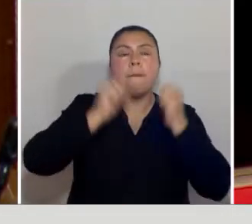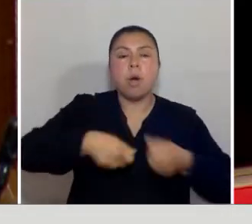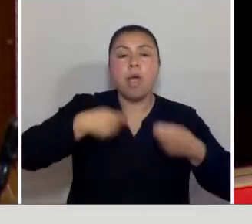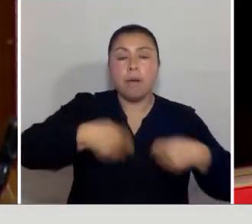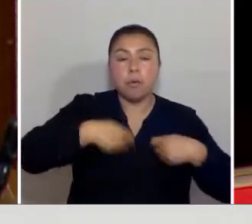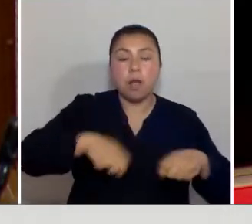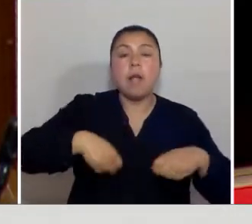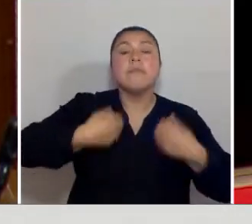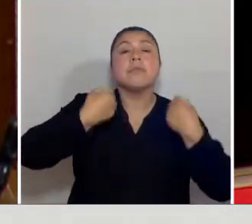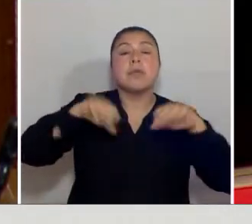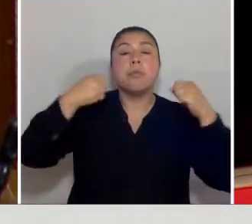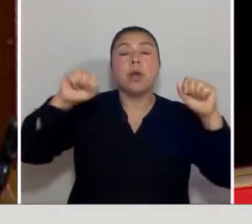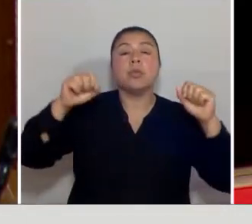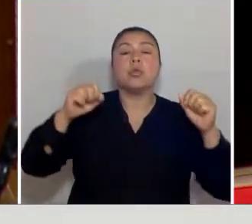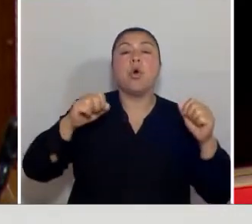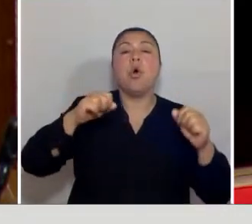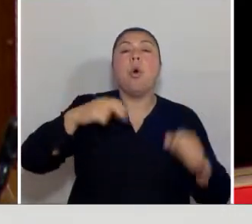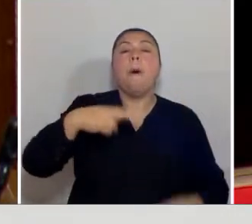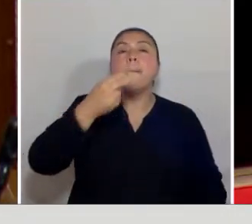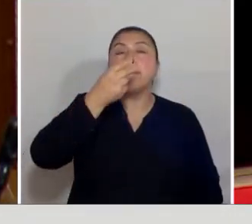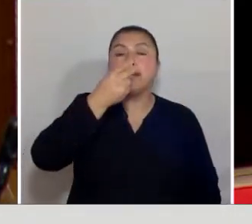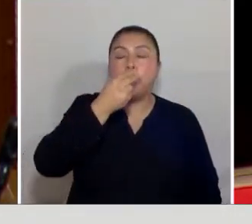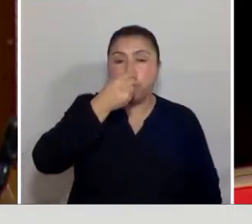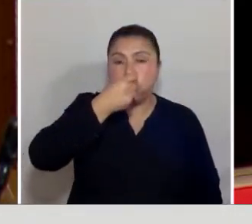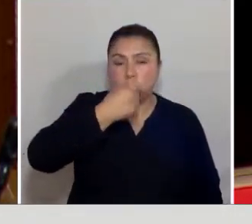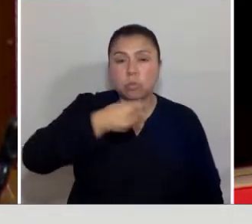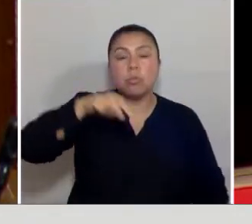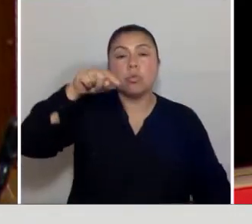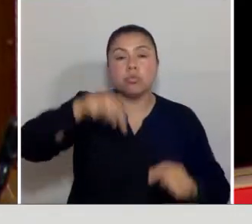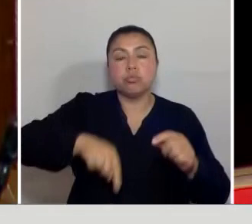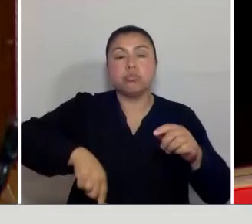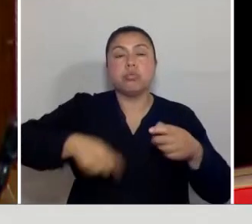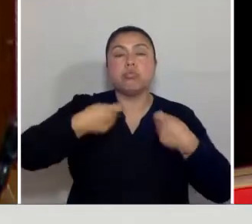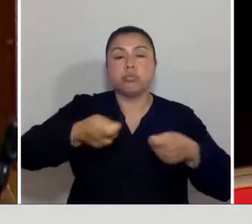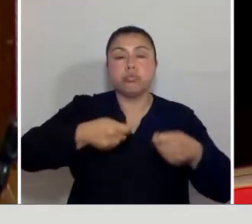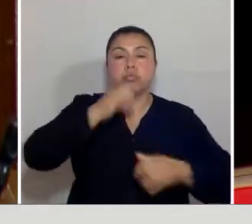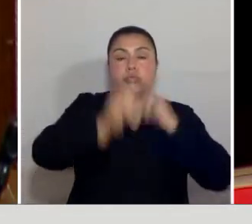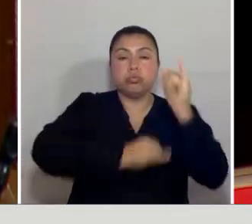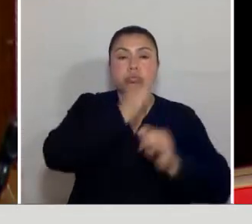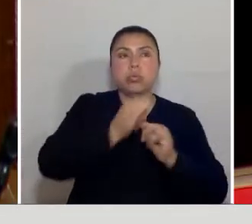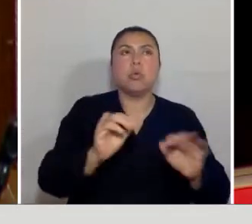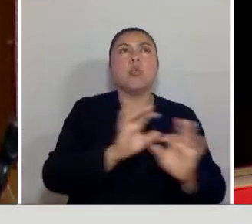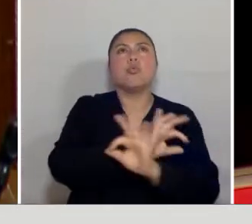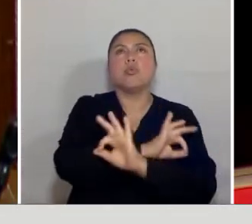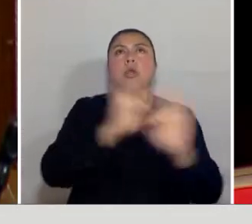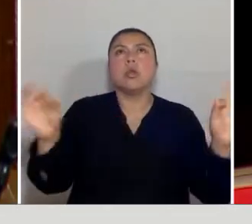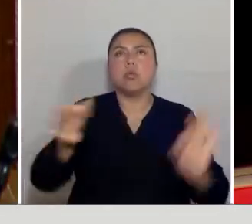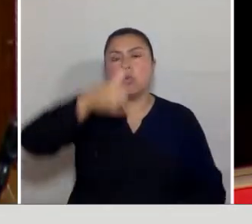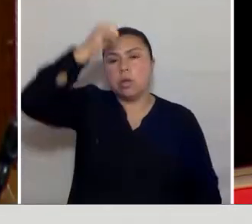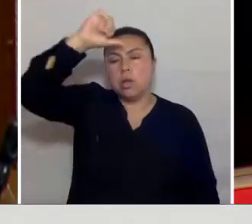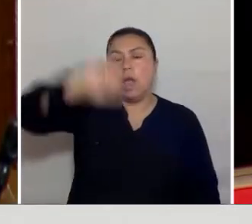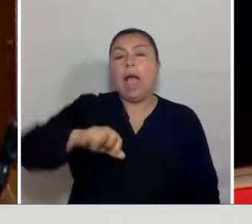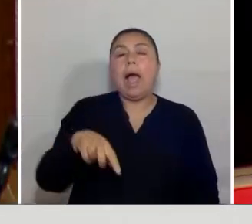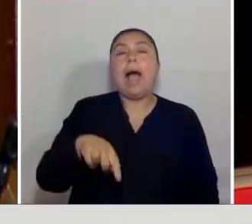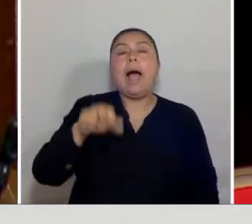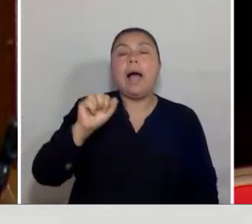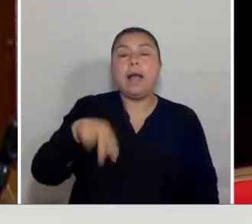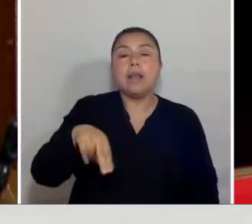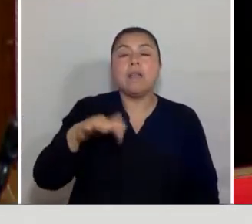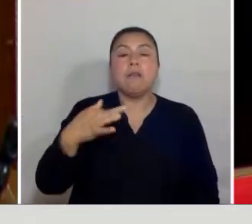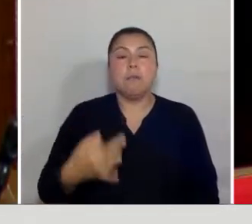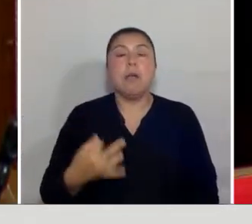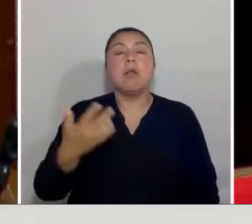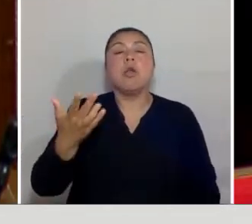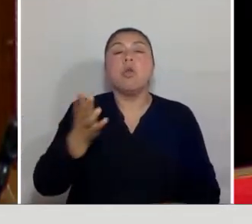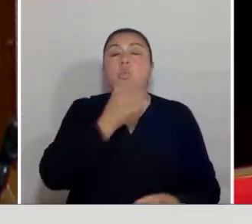hubo un jugador que llamó a apostar en una de redes sociales y no tuvo ninguna sanción de la NFP. ¿Eso por qué? Porque no hay